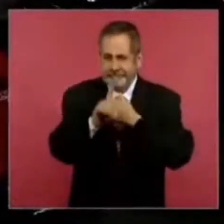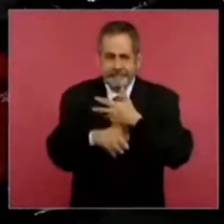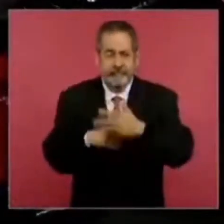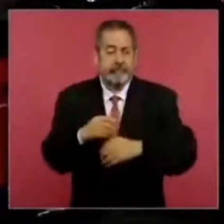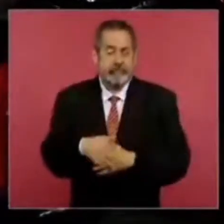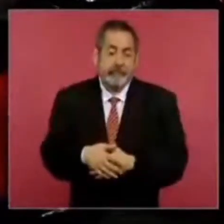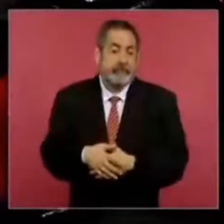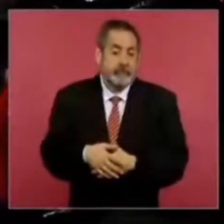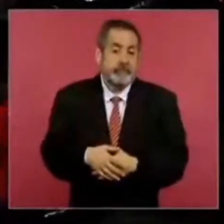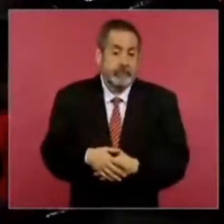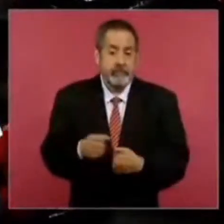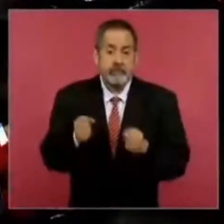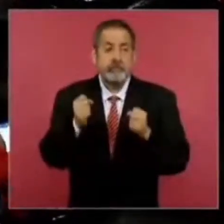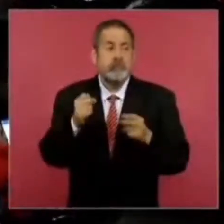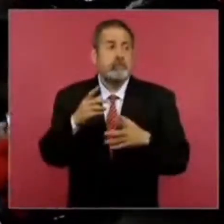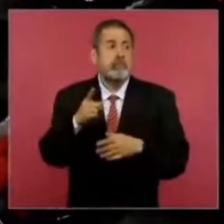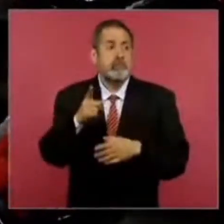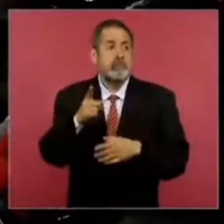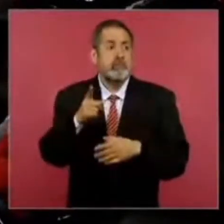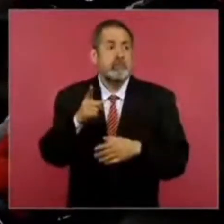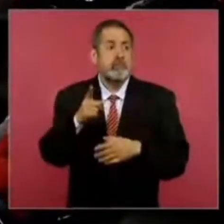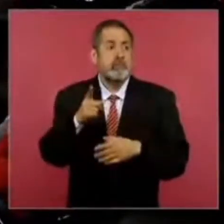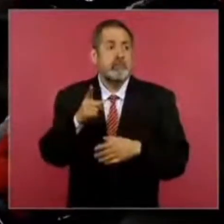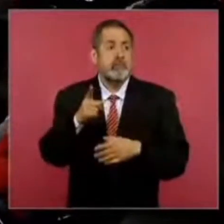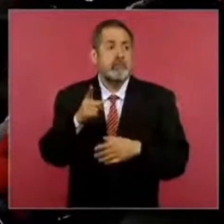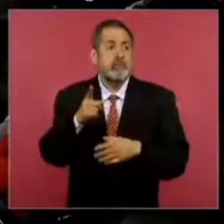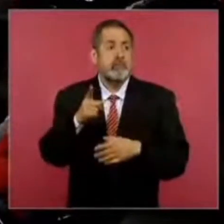Costó la vida de un millón de mexicanos.